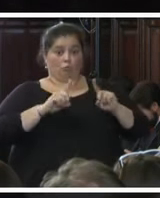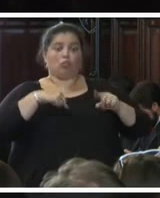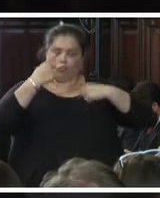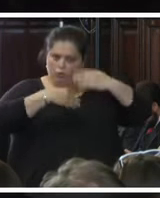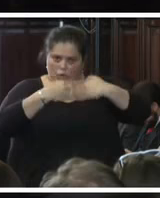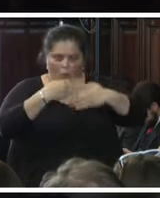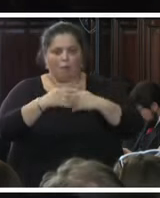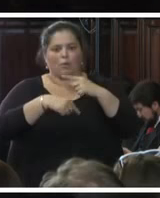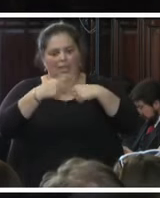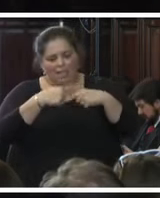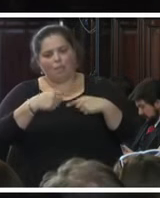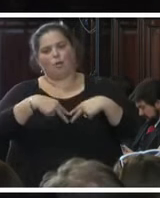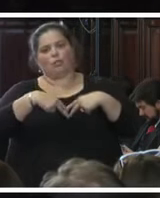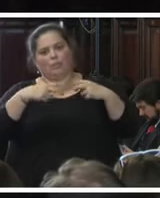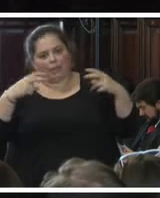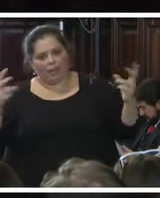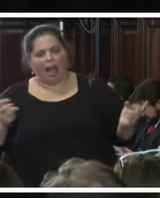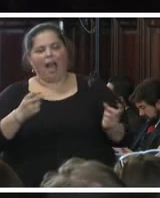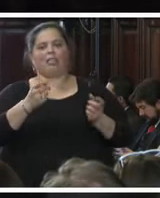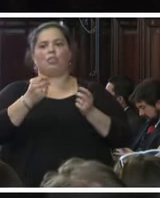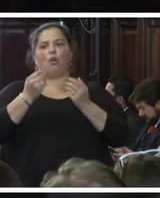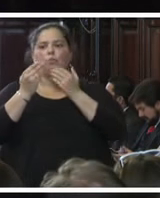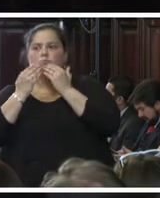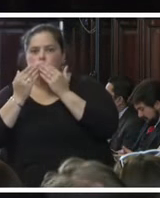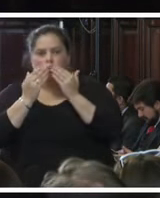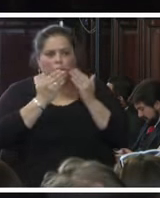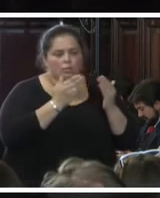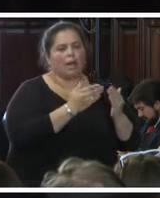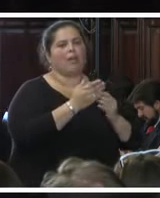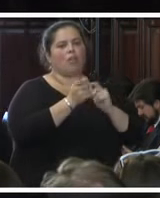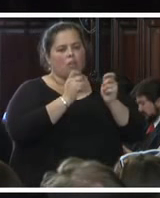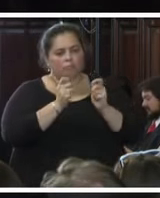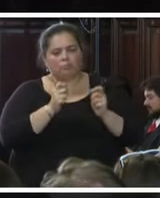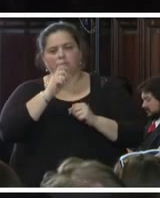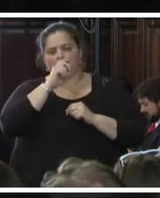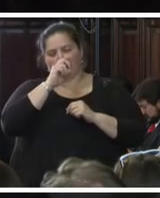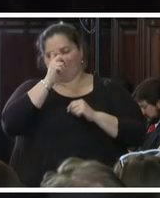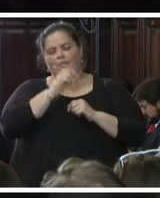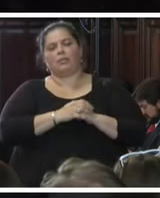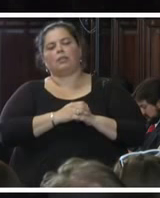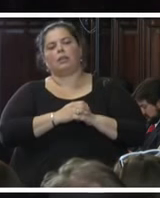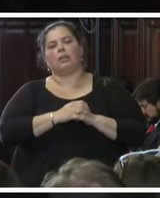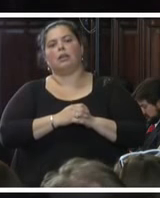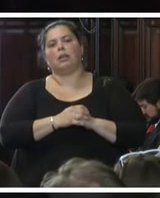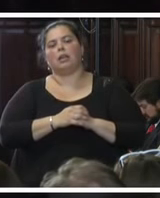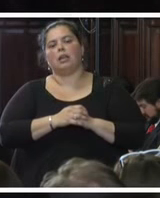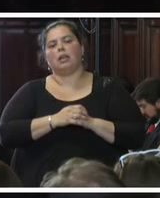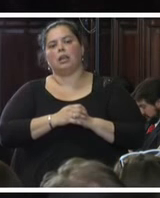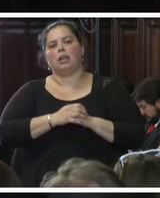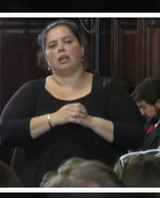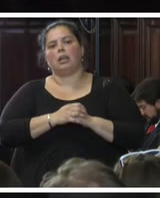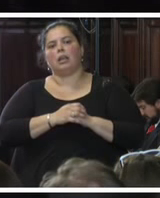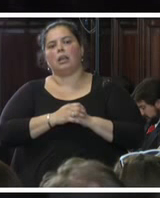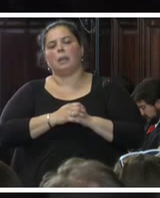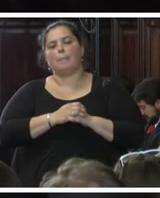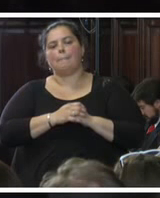hicimos requerimientos, pero sí vino a complicar esta circunstancia, esta contingencia grave, sí vino a complicar la